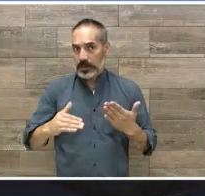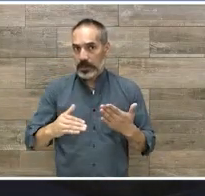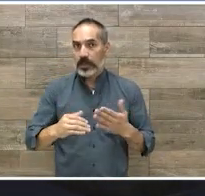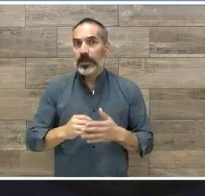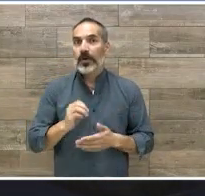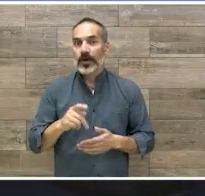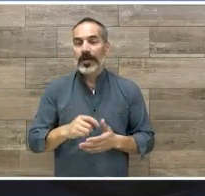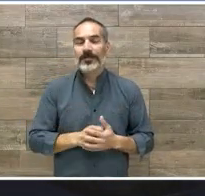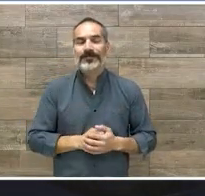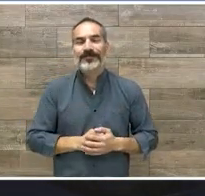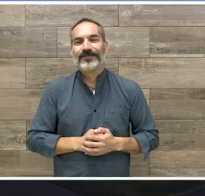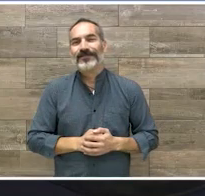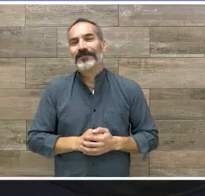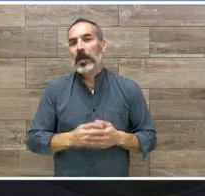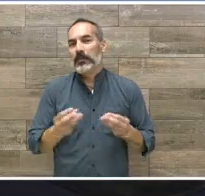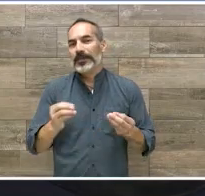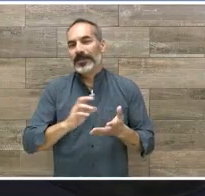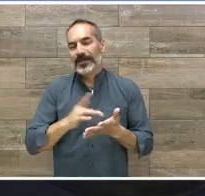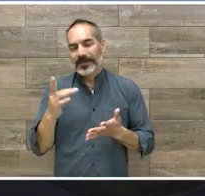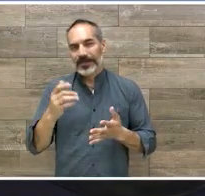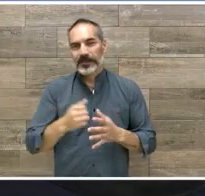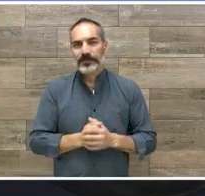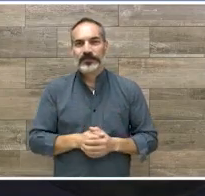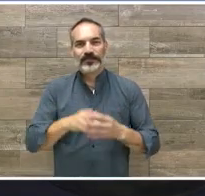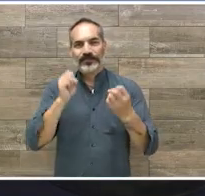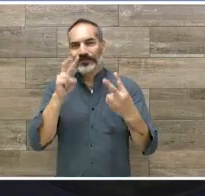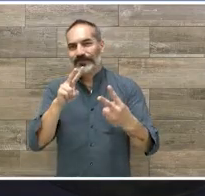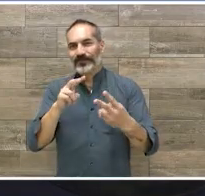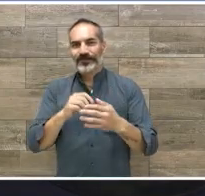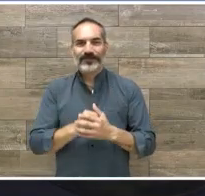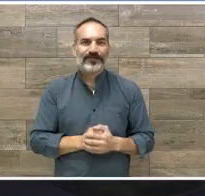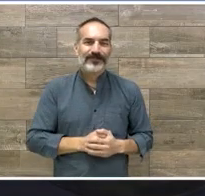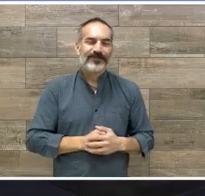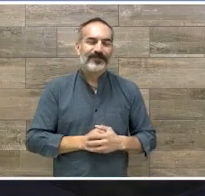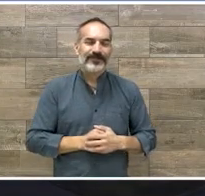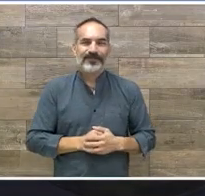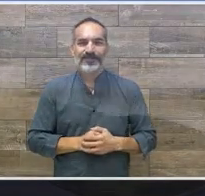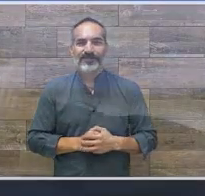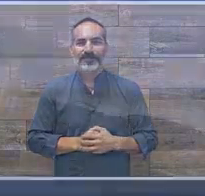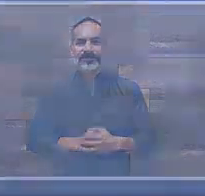canales habituales muchísimas gracias y nos vemos dentro de 8 días amigos